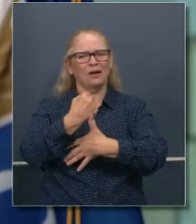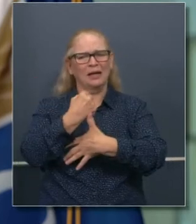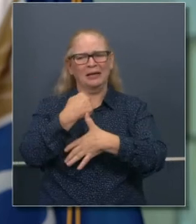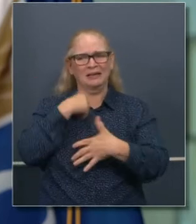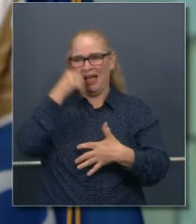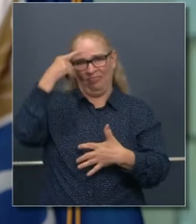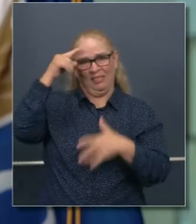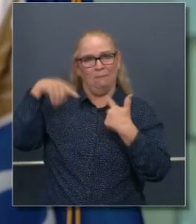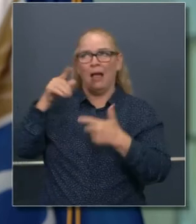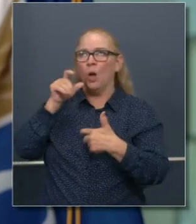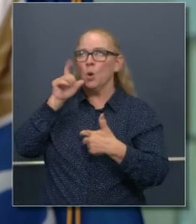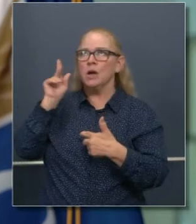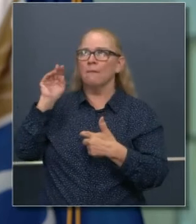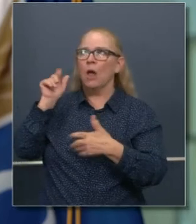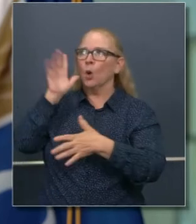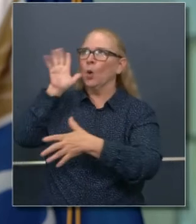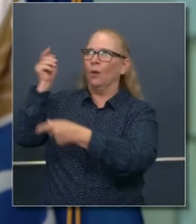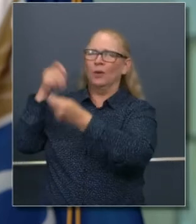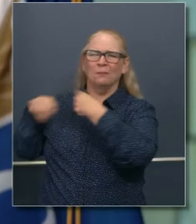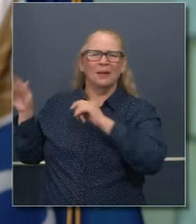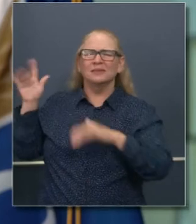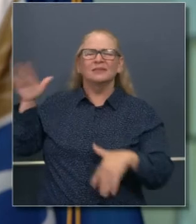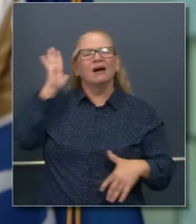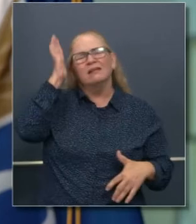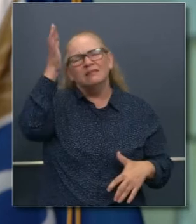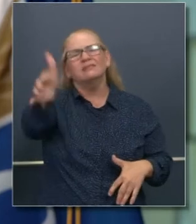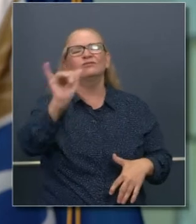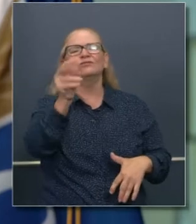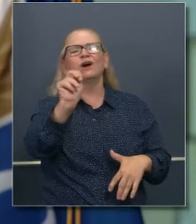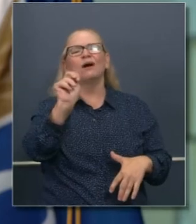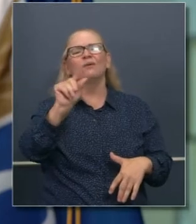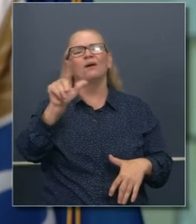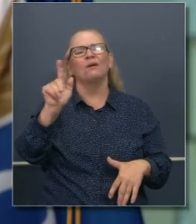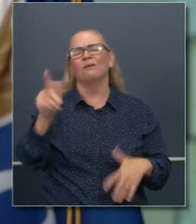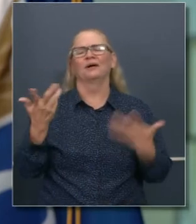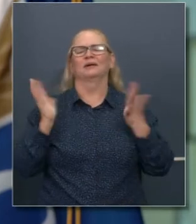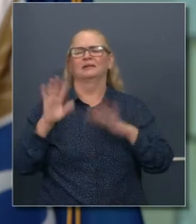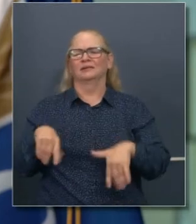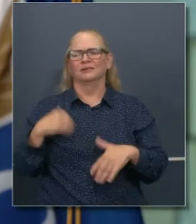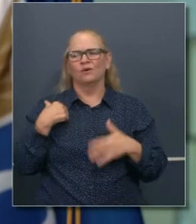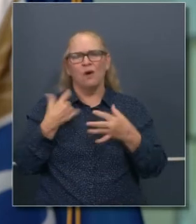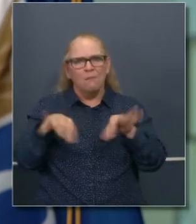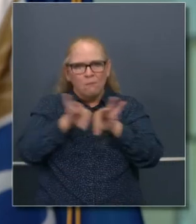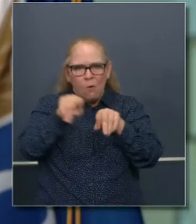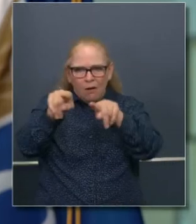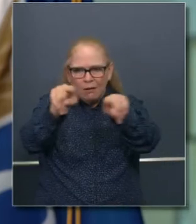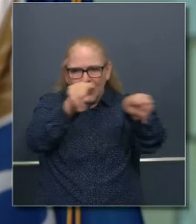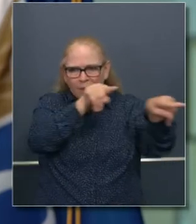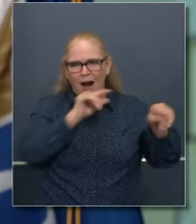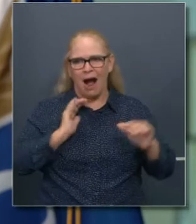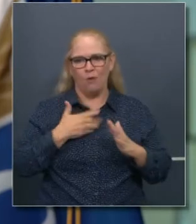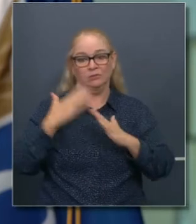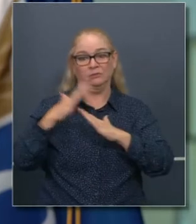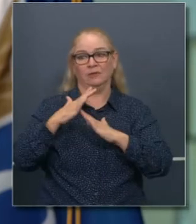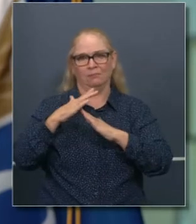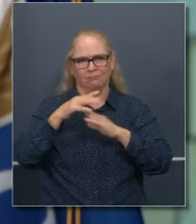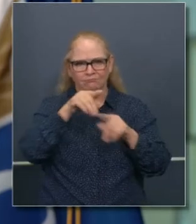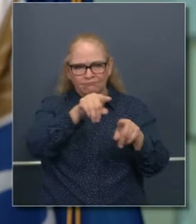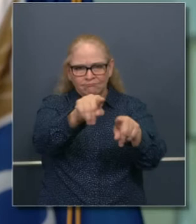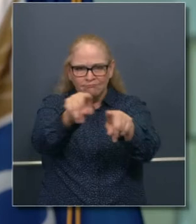los niños vuelvan a las escuelas. De verdad, eso es lo que les importa a ustedes y eso es lo que me importa a mí. Esa es mi prioridad más importante.